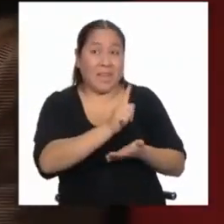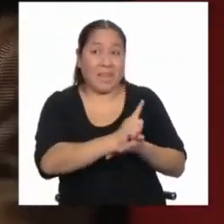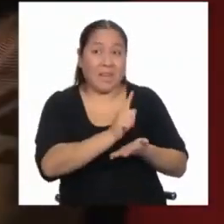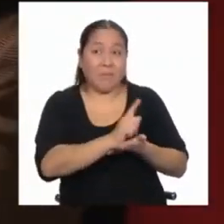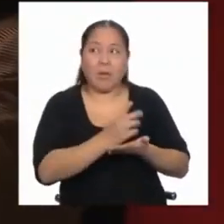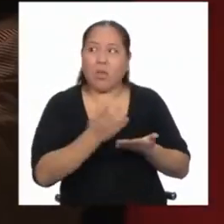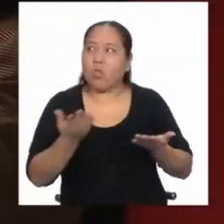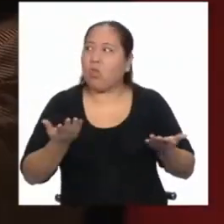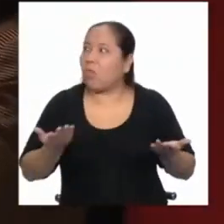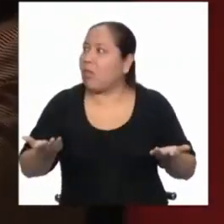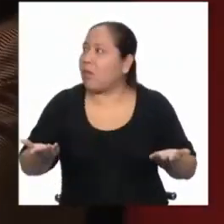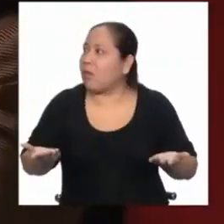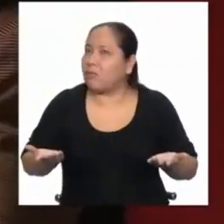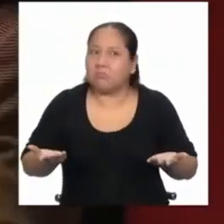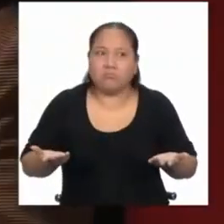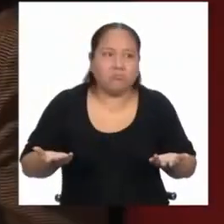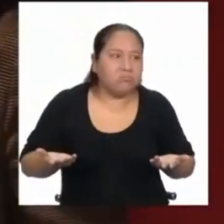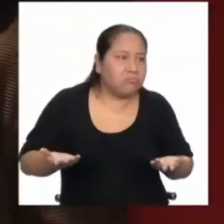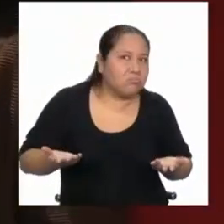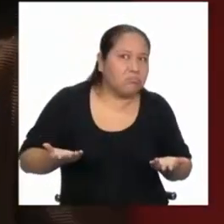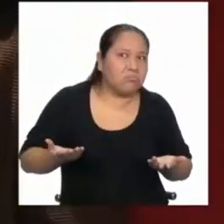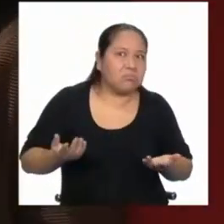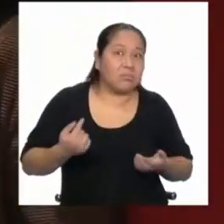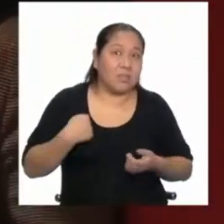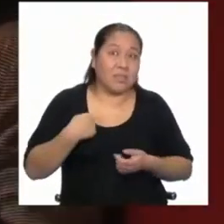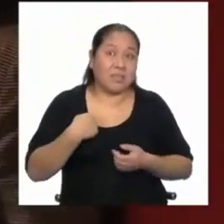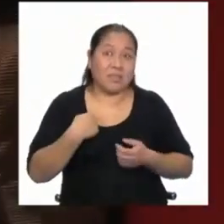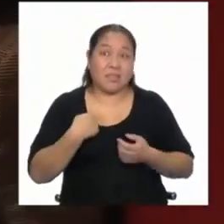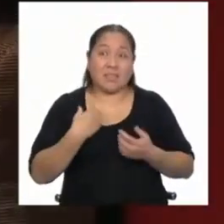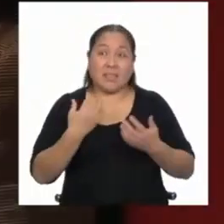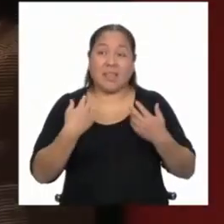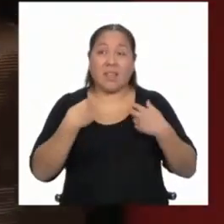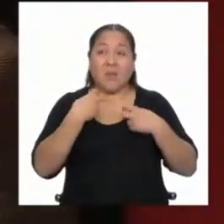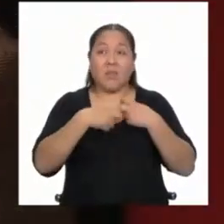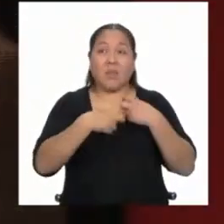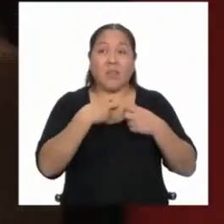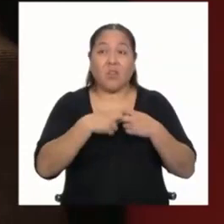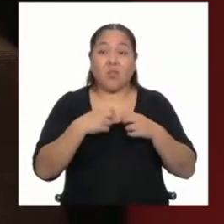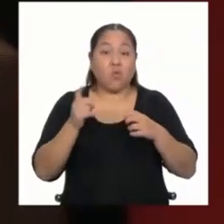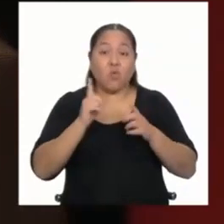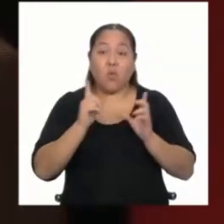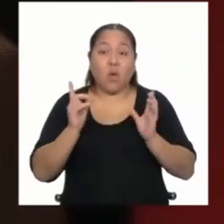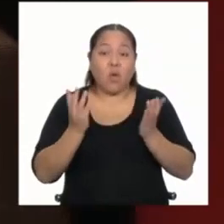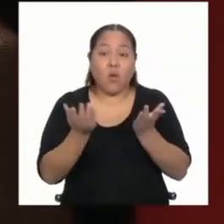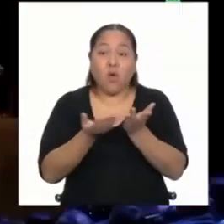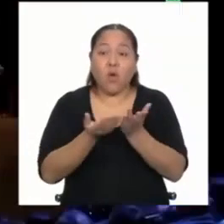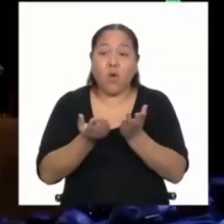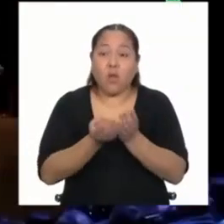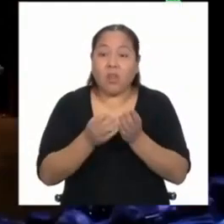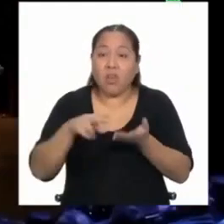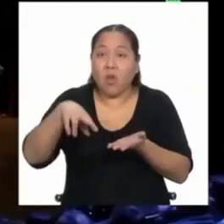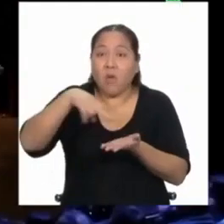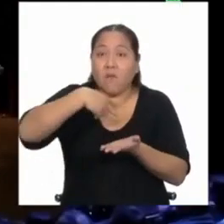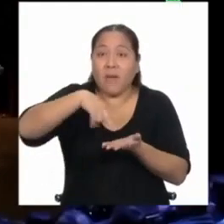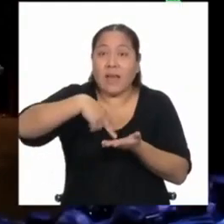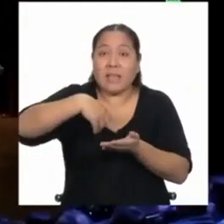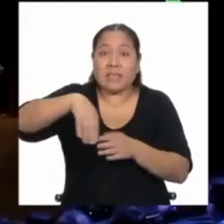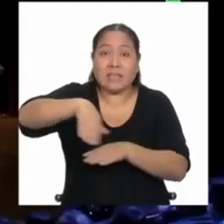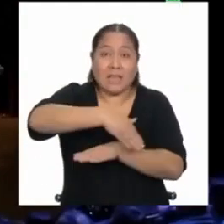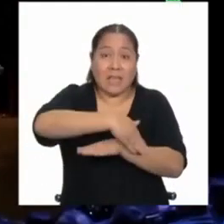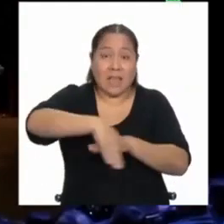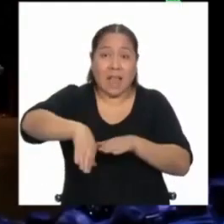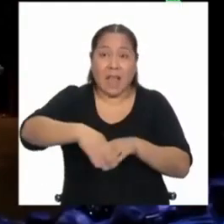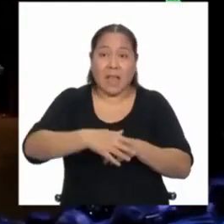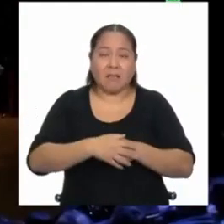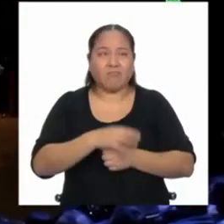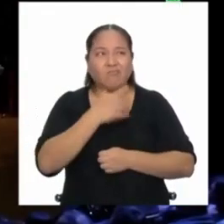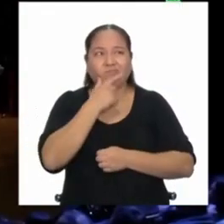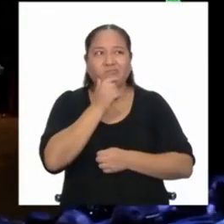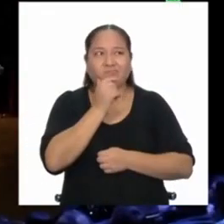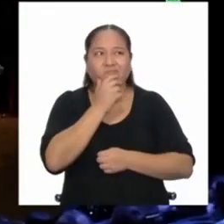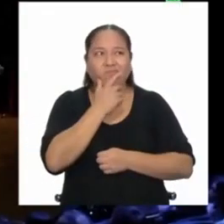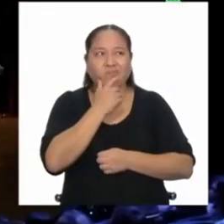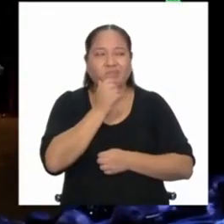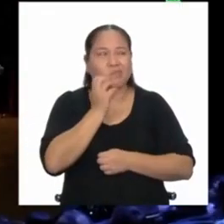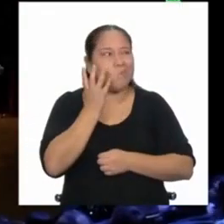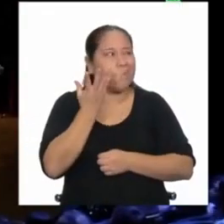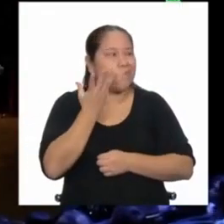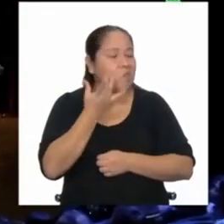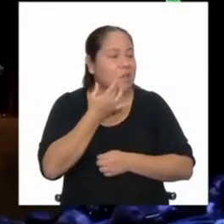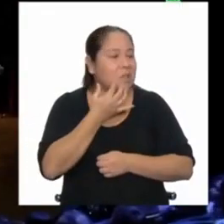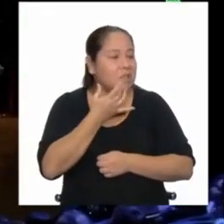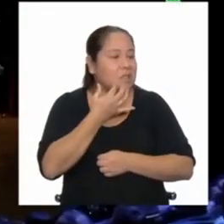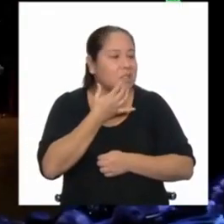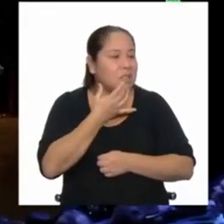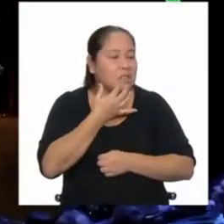hay danza urbana? Entonces, grave problema, no había ni una escuela de danza urbana en ese momento. Y yo, ¿y ahora qué hago? Bueno, una oportunidad.